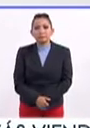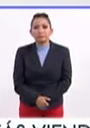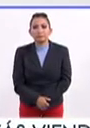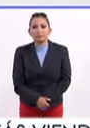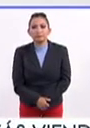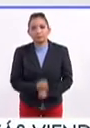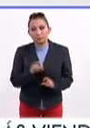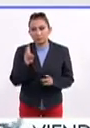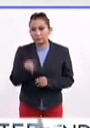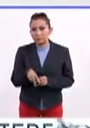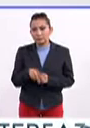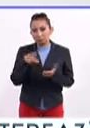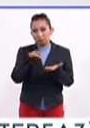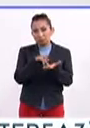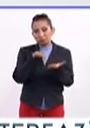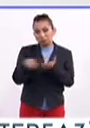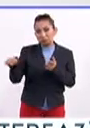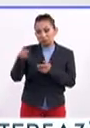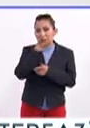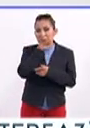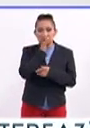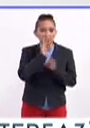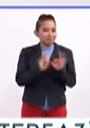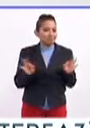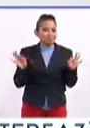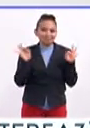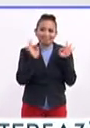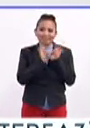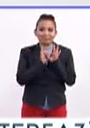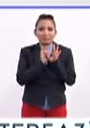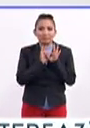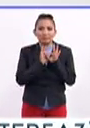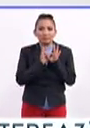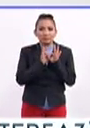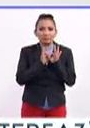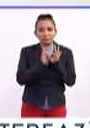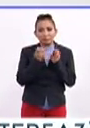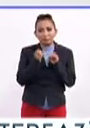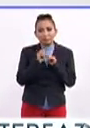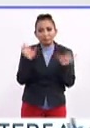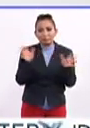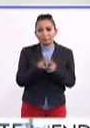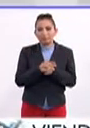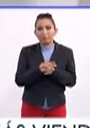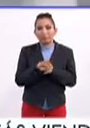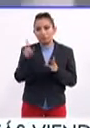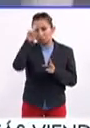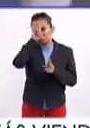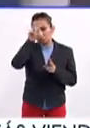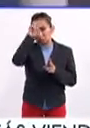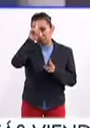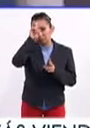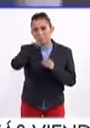Claro, sin duda alguna, el apoyo de los padres es fundamental, y, pues, por supuesto, recomendarlo.